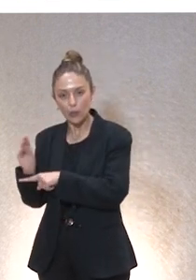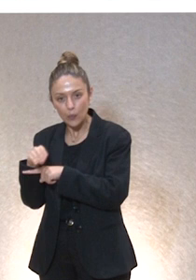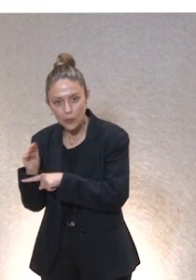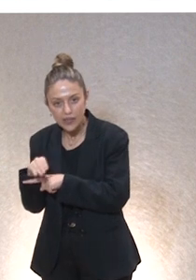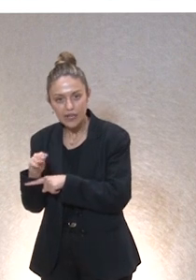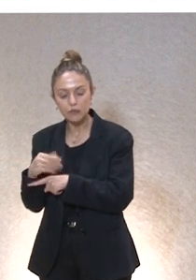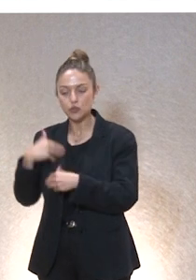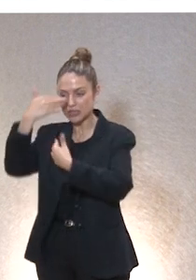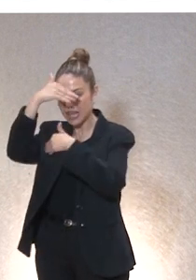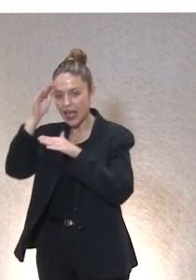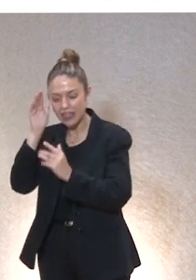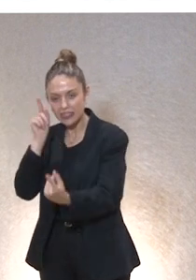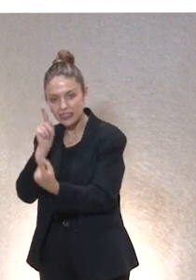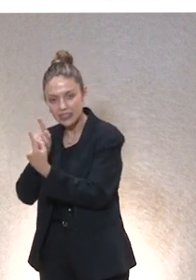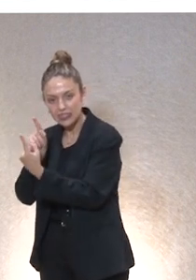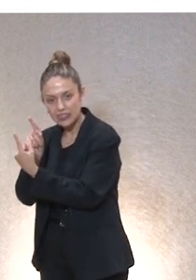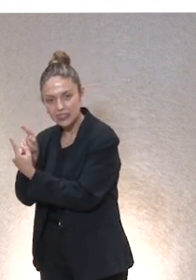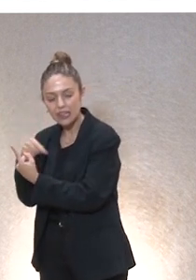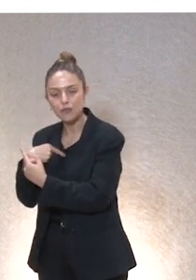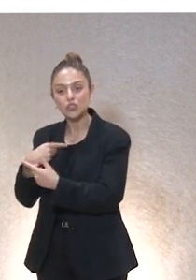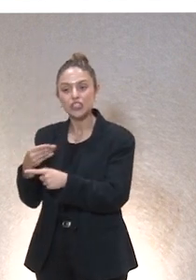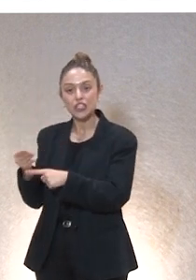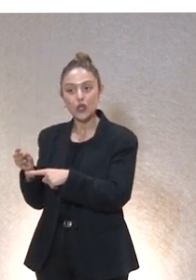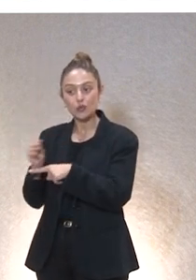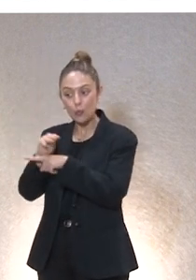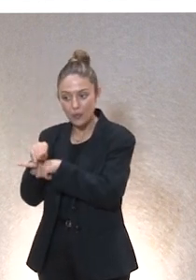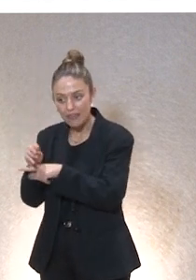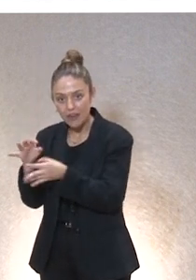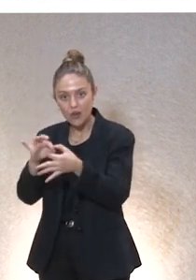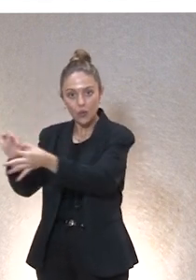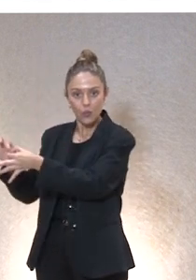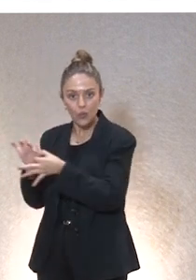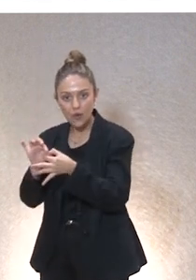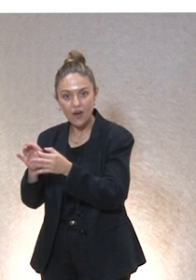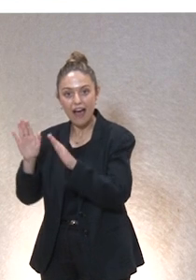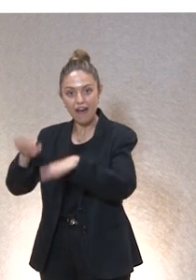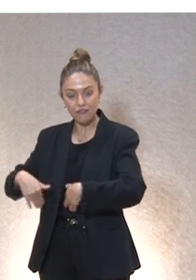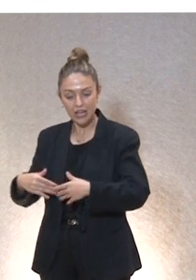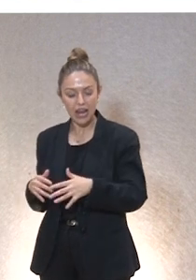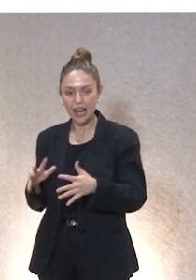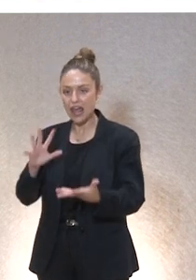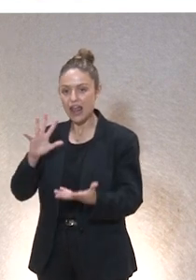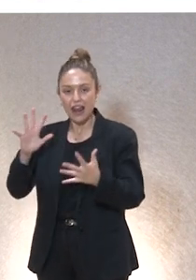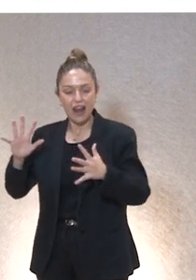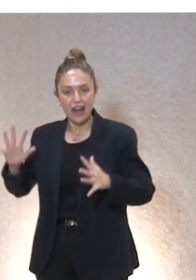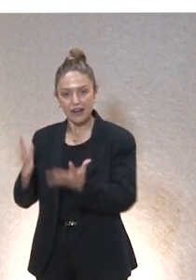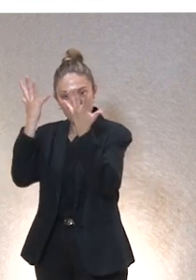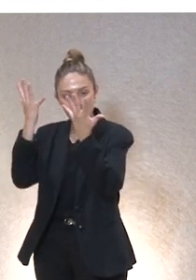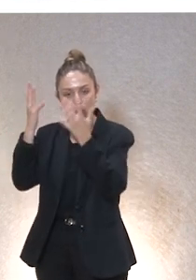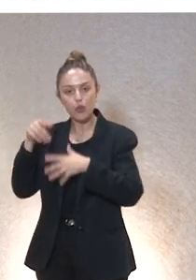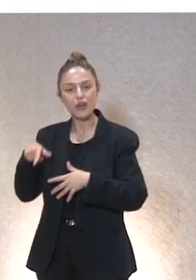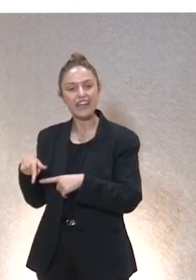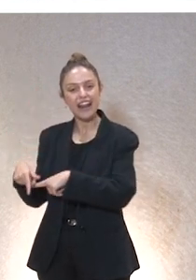atendemos a los demás y los cuidadores nos uniéramos realmente se haría la verdadera revolución y ella habla del